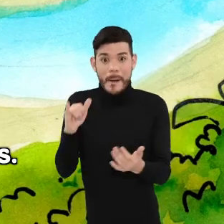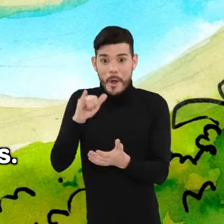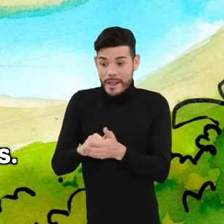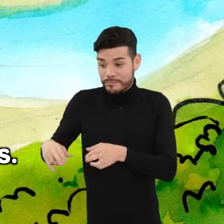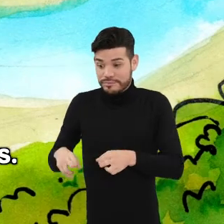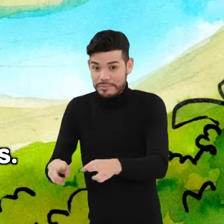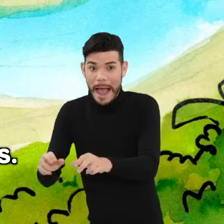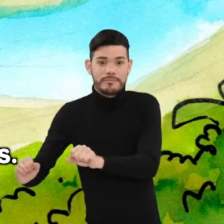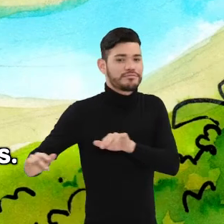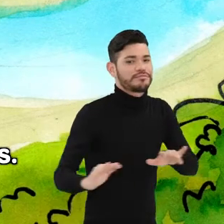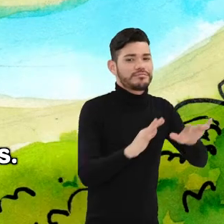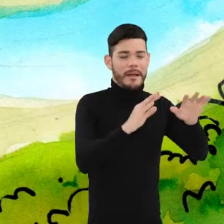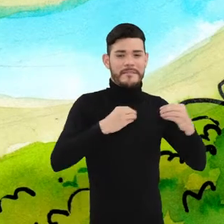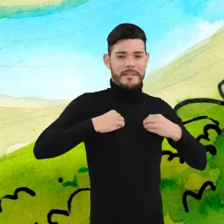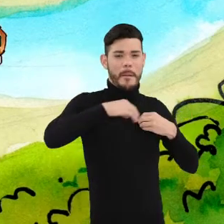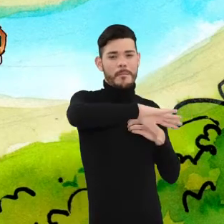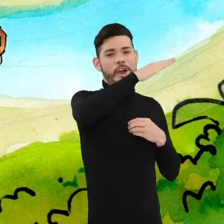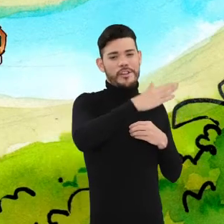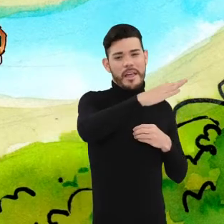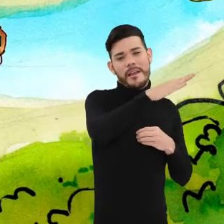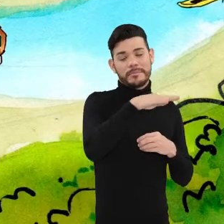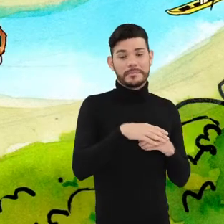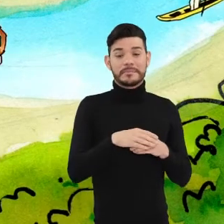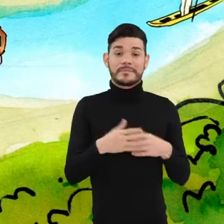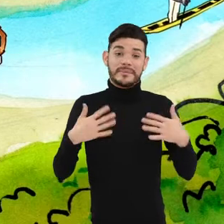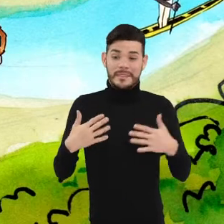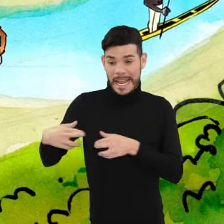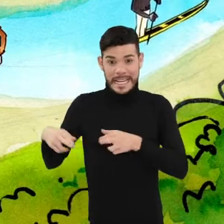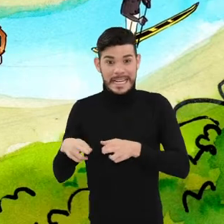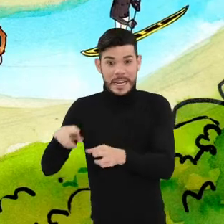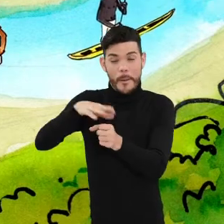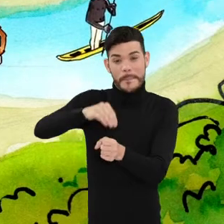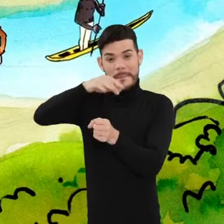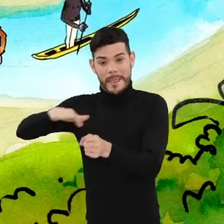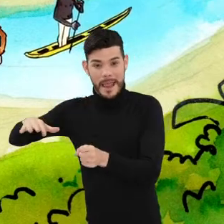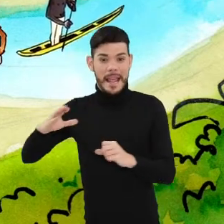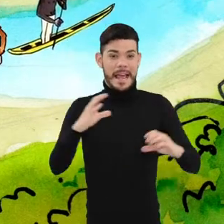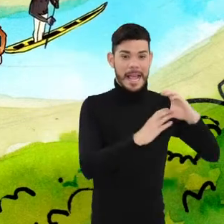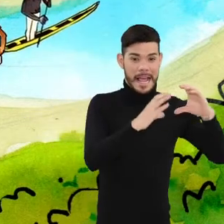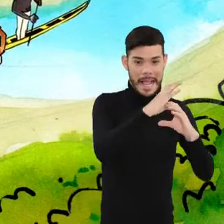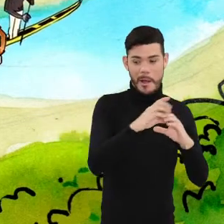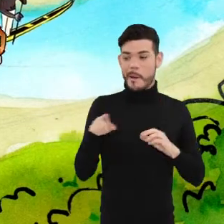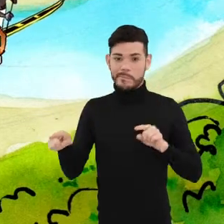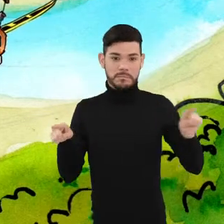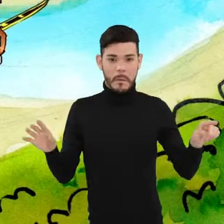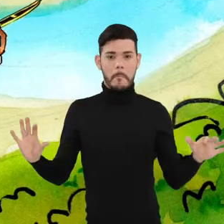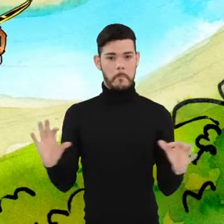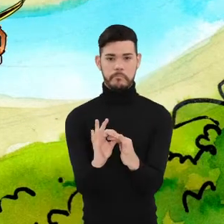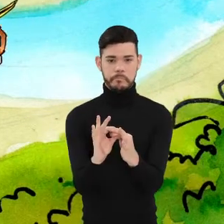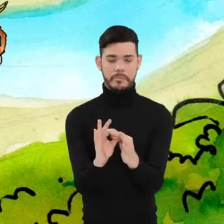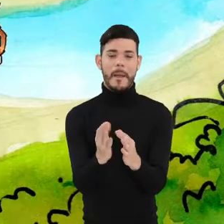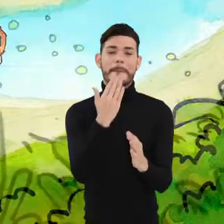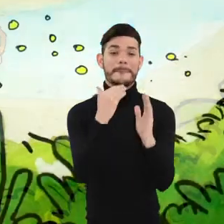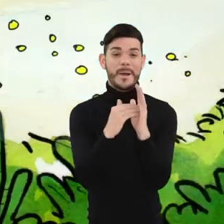altas montañas y en algunos valles. Y gracias a la navegabilidad de ríos como el Magdalena y el Cauca, estos pobladores están conectados.